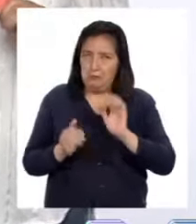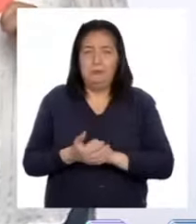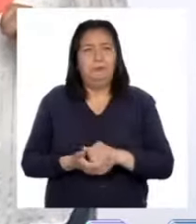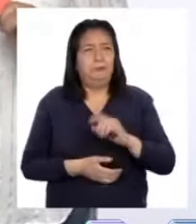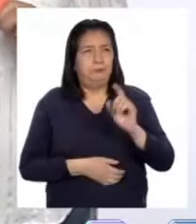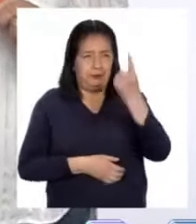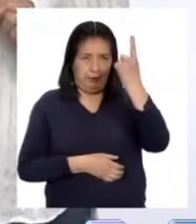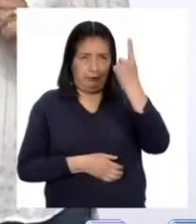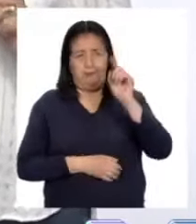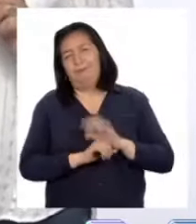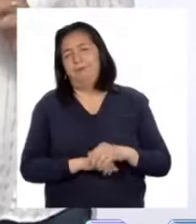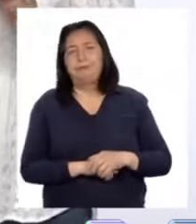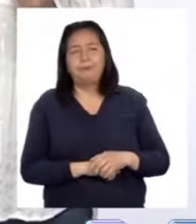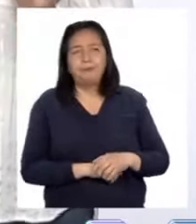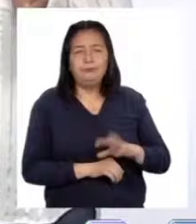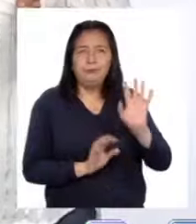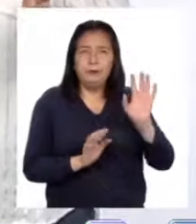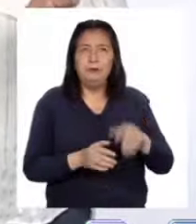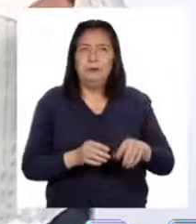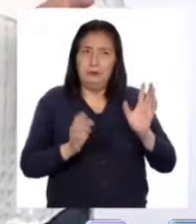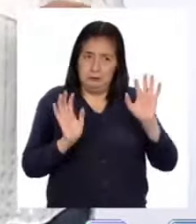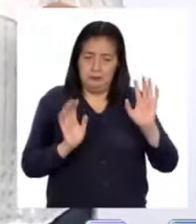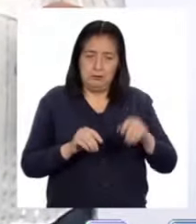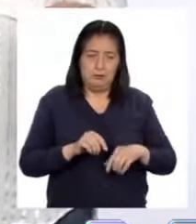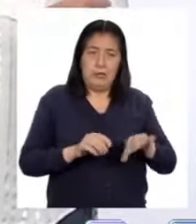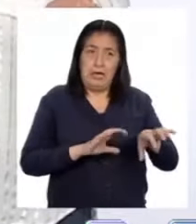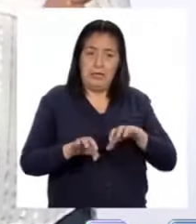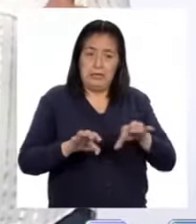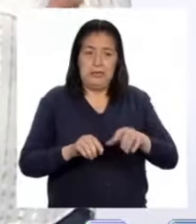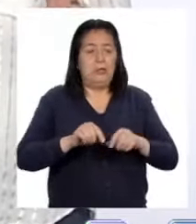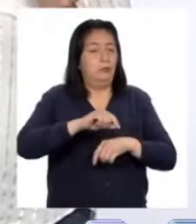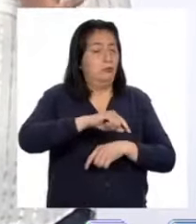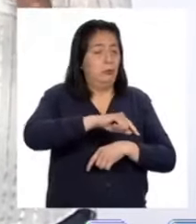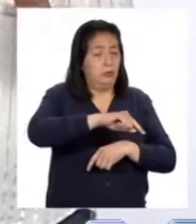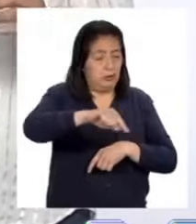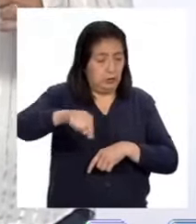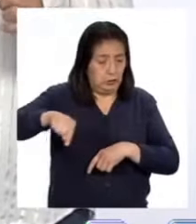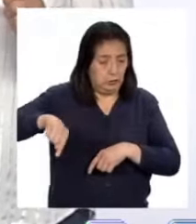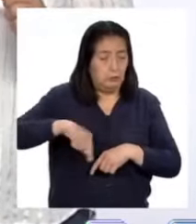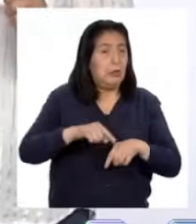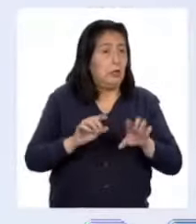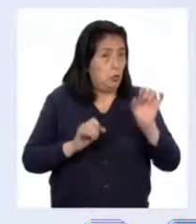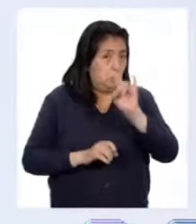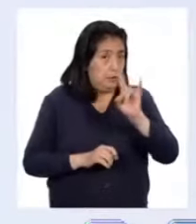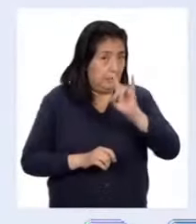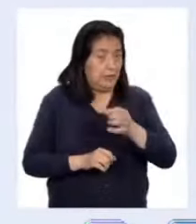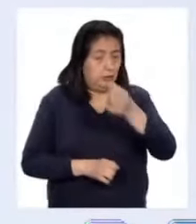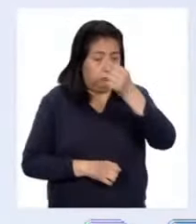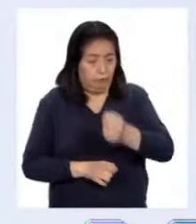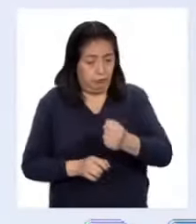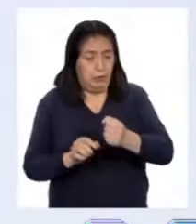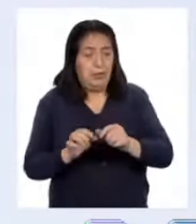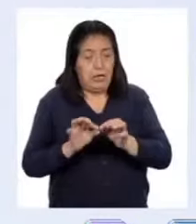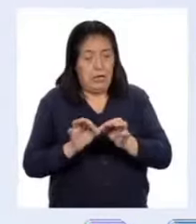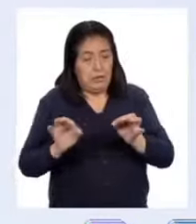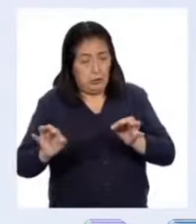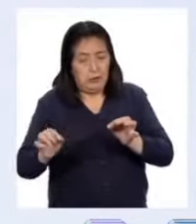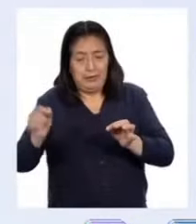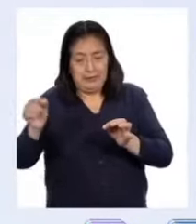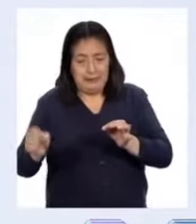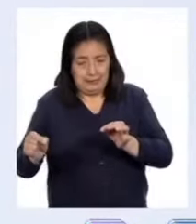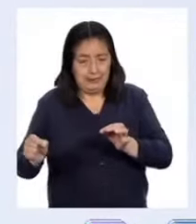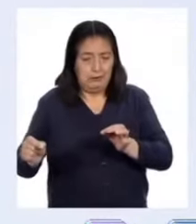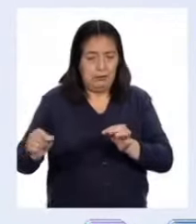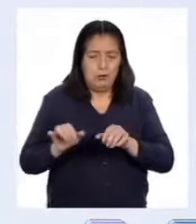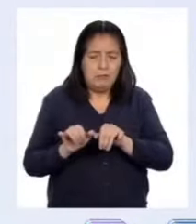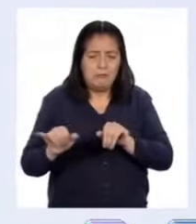Primer intento. Trazamos la circunferencia usando la estrategia de la estaca. La soga y el clavo a